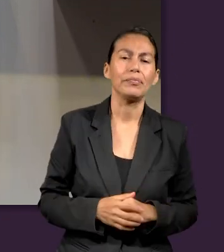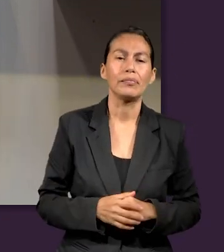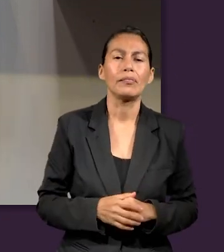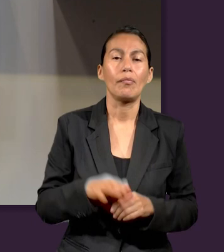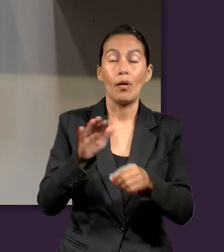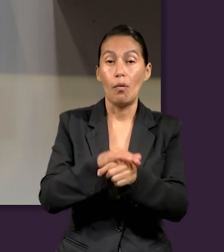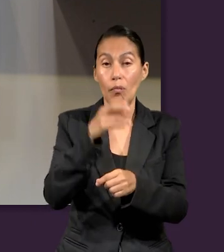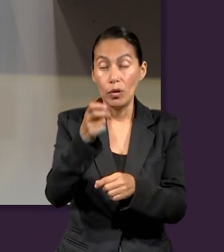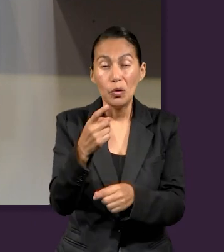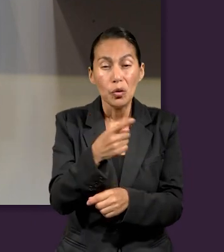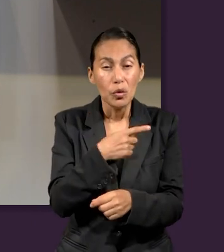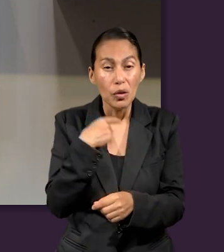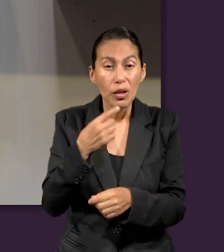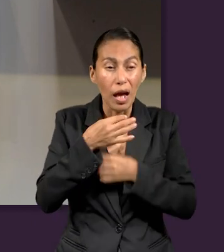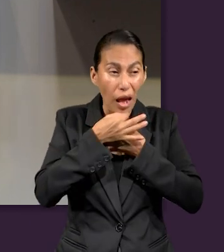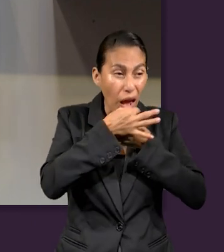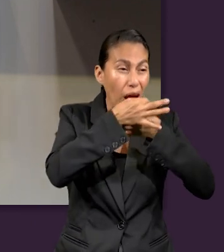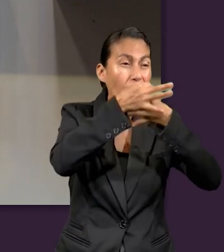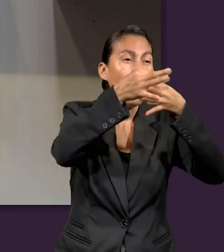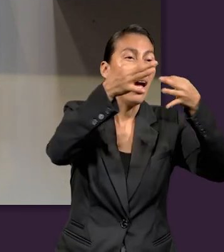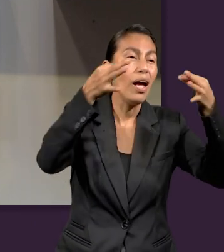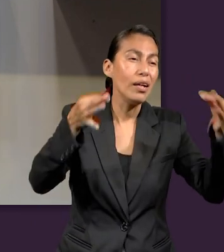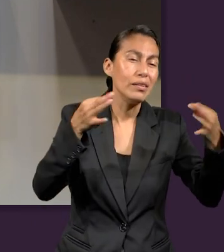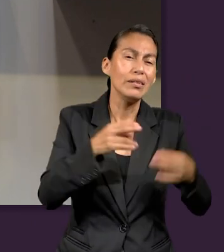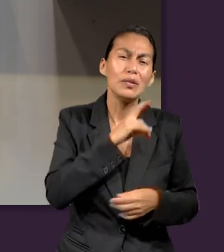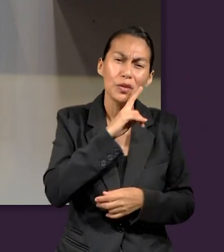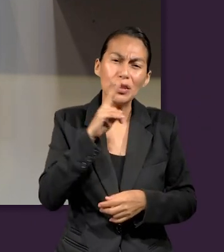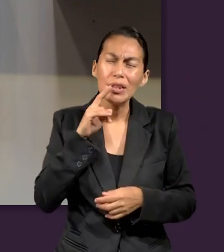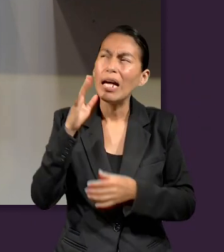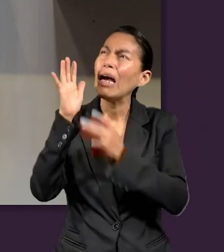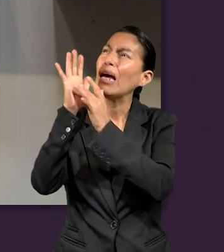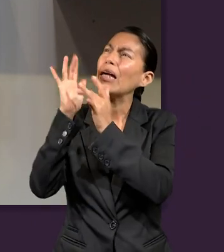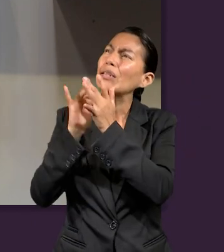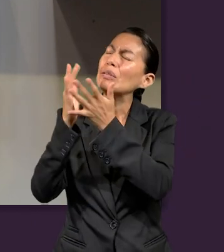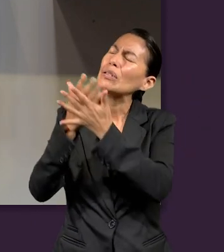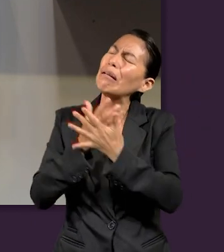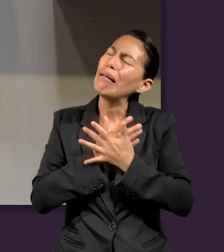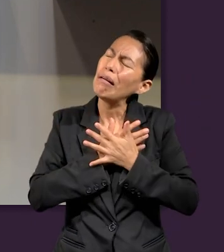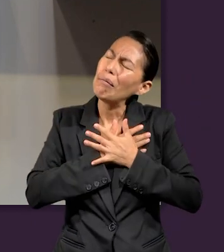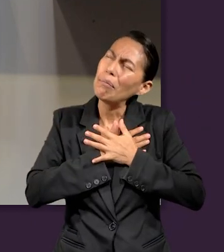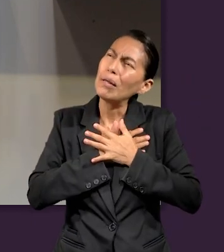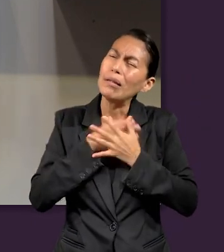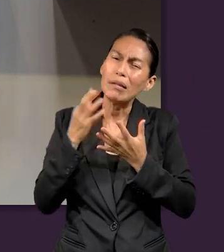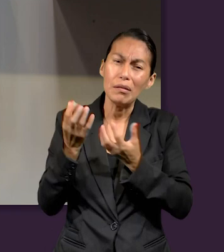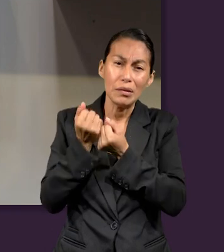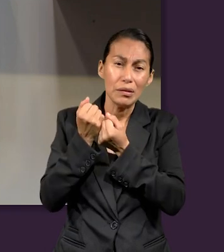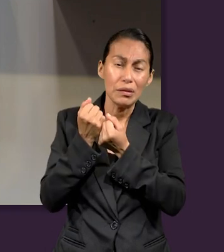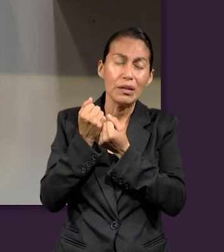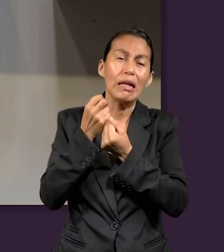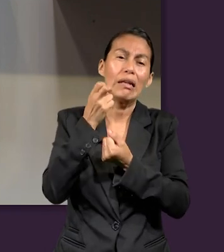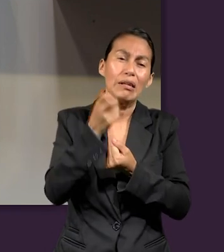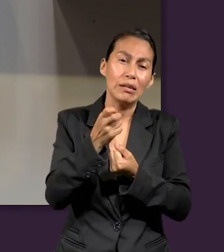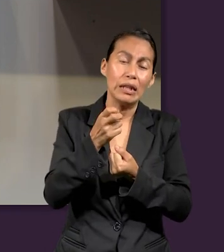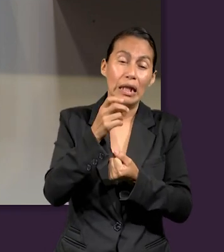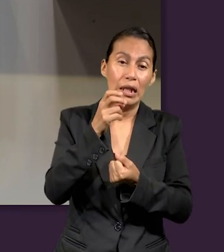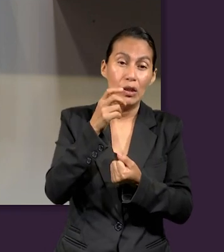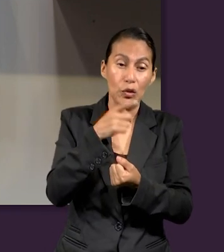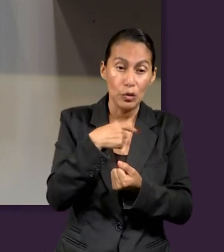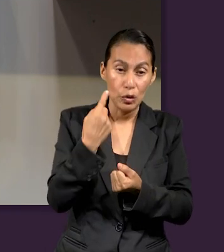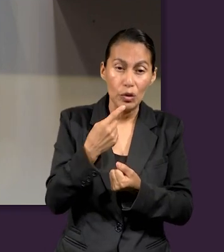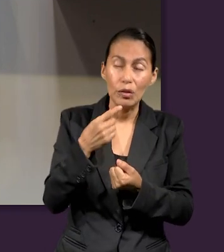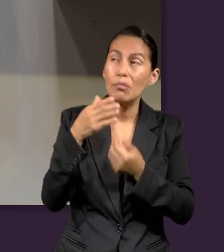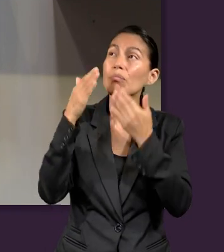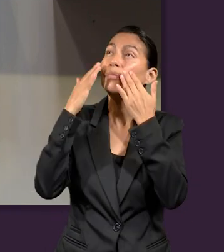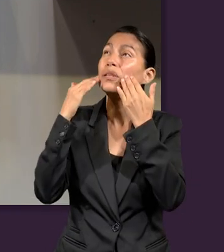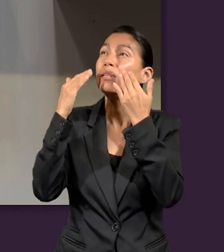Y por eso es que nosotros debiésemos compartir esta noticia, ¿no? Hay que compartirla con las personas que nos rodean. Porque justamente es la